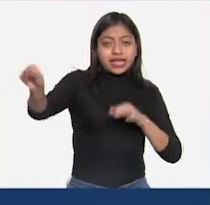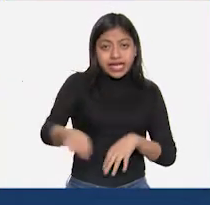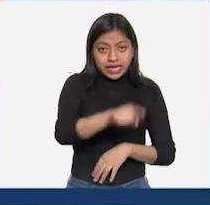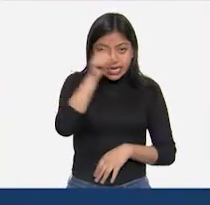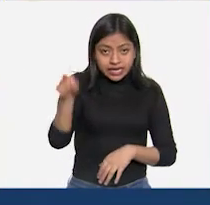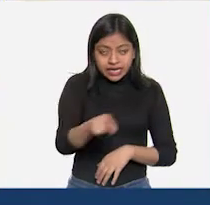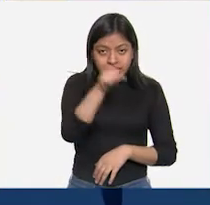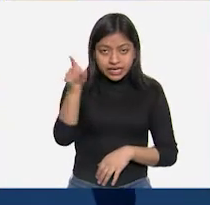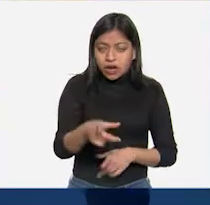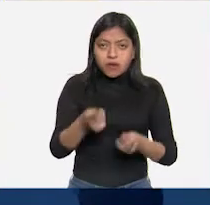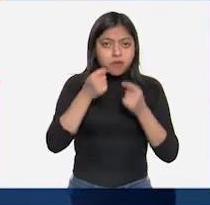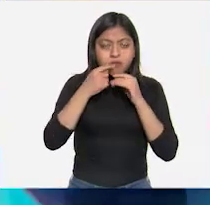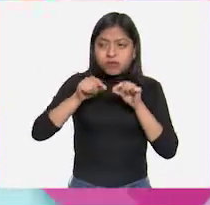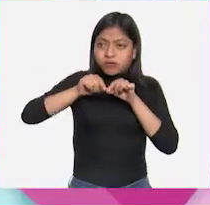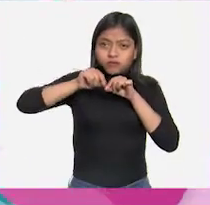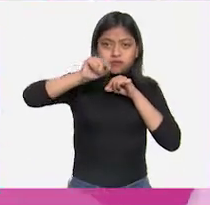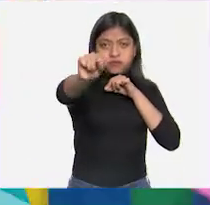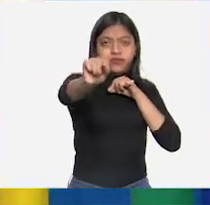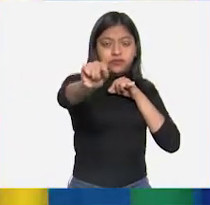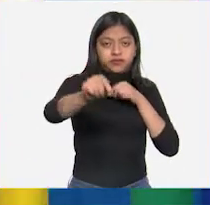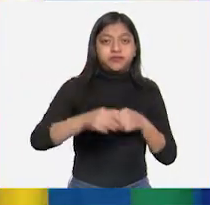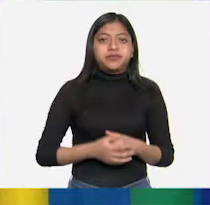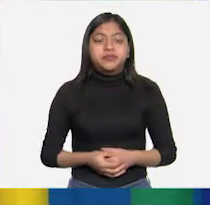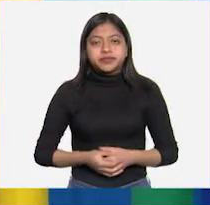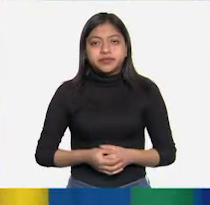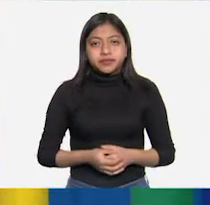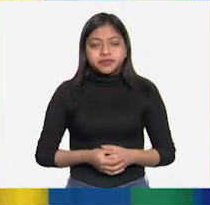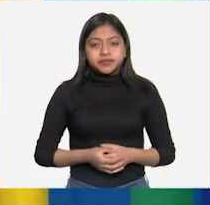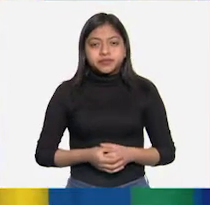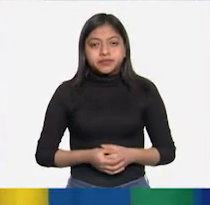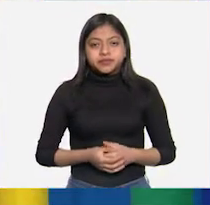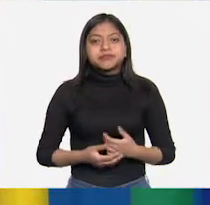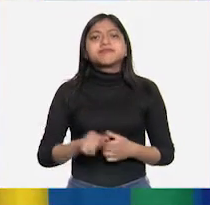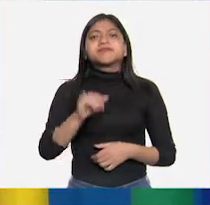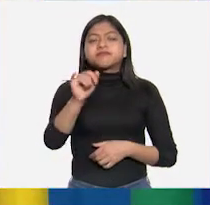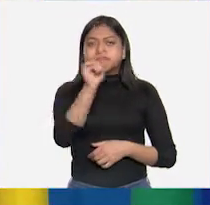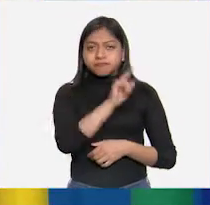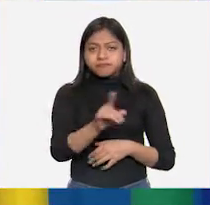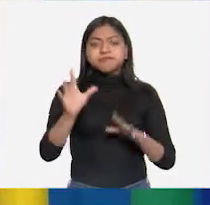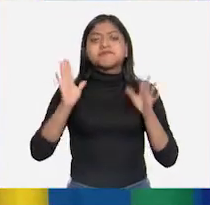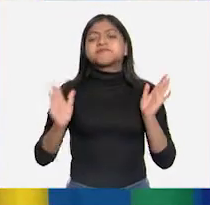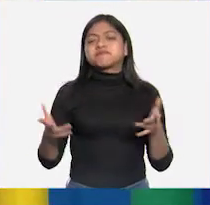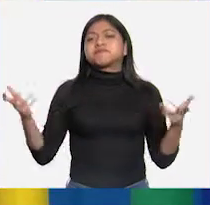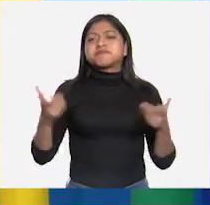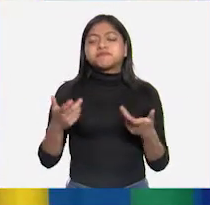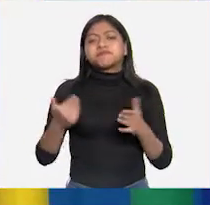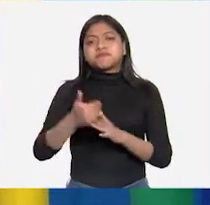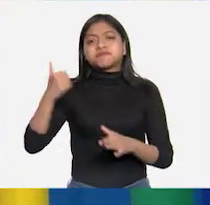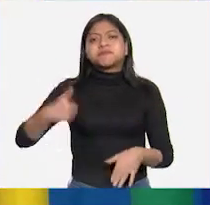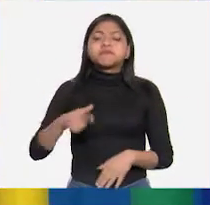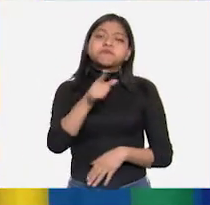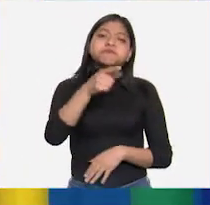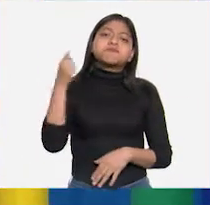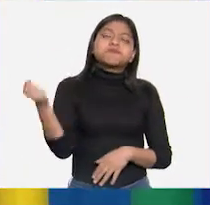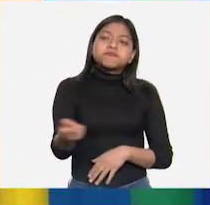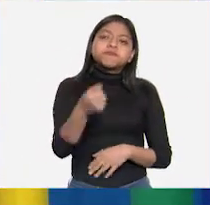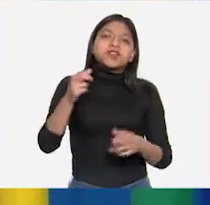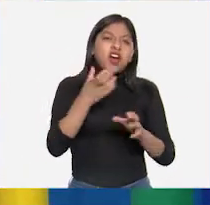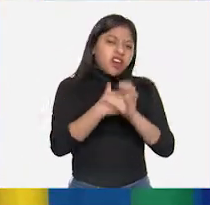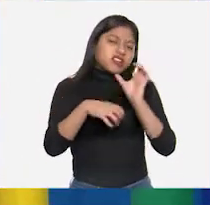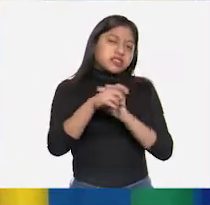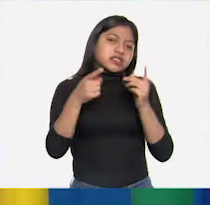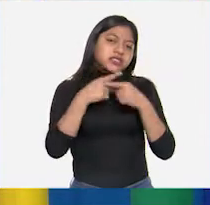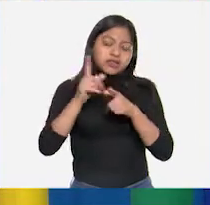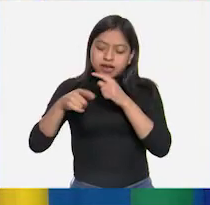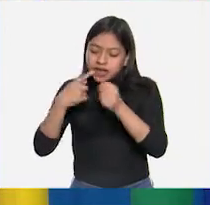anteriormente. Bueno, yo creo que muchos hemos experimentado eso de girar, hacer girar un objeto atado a una cuerda y